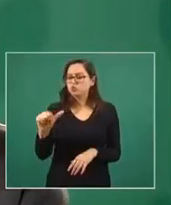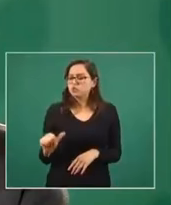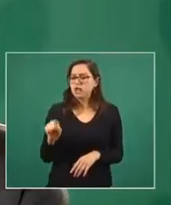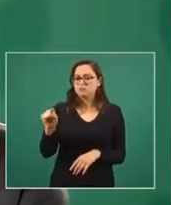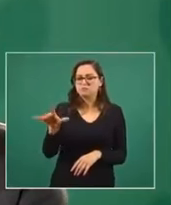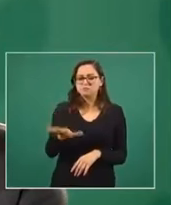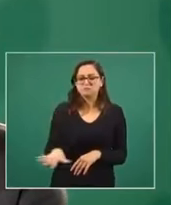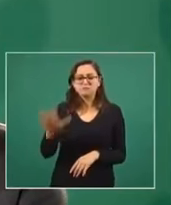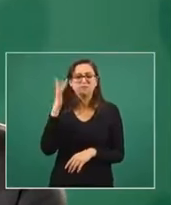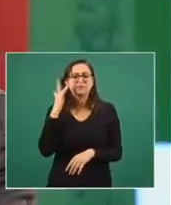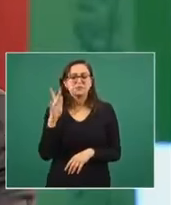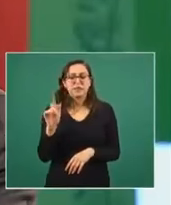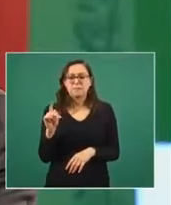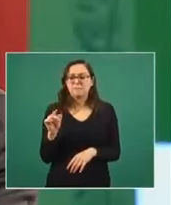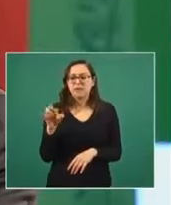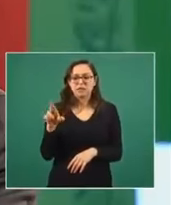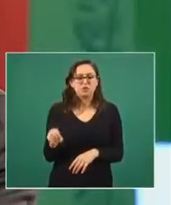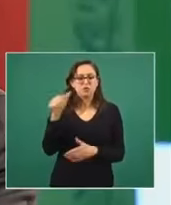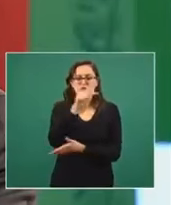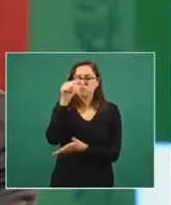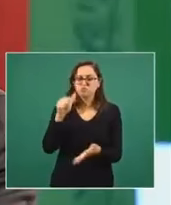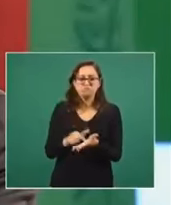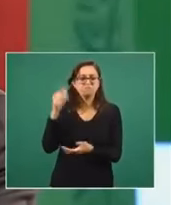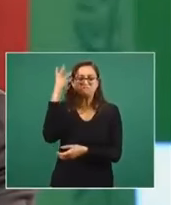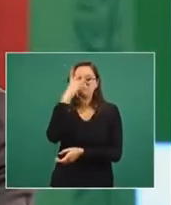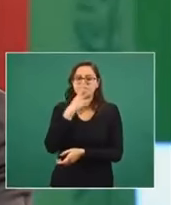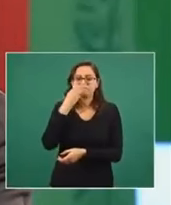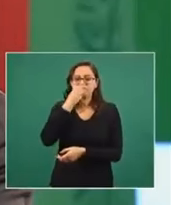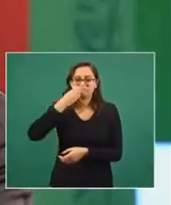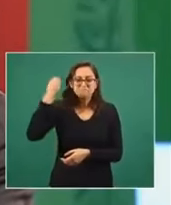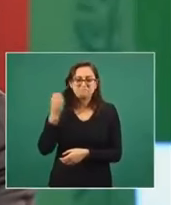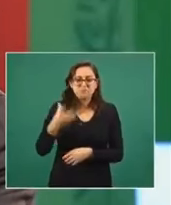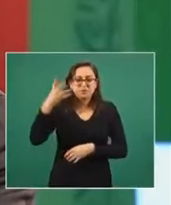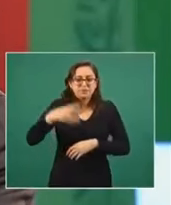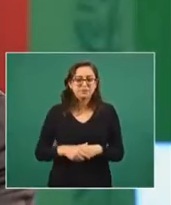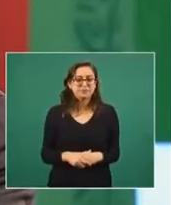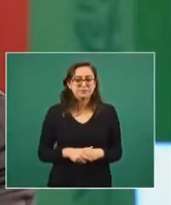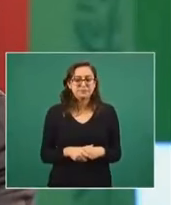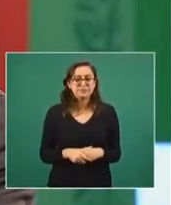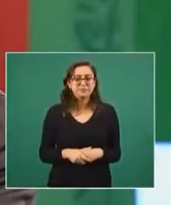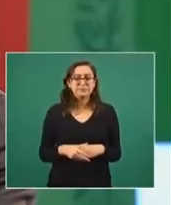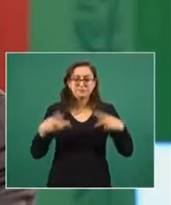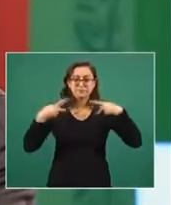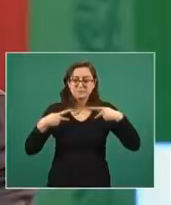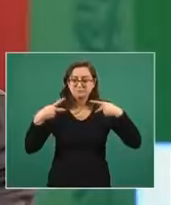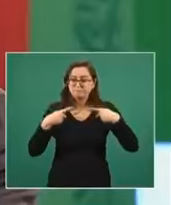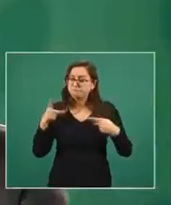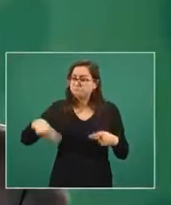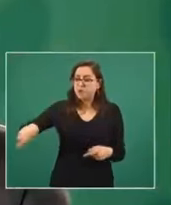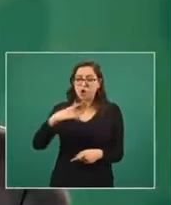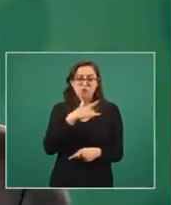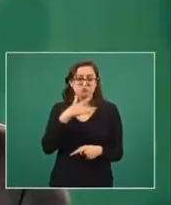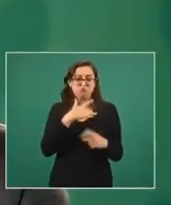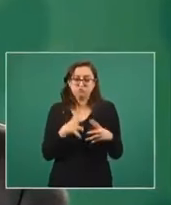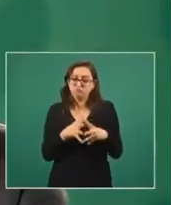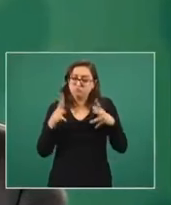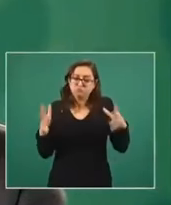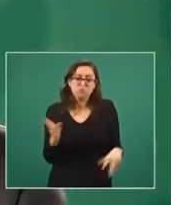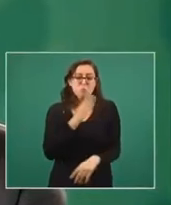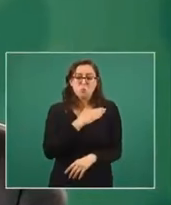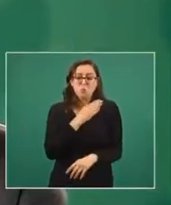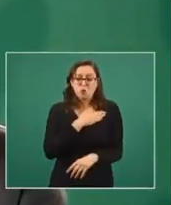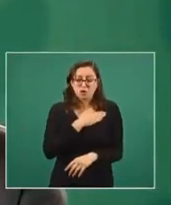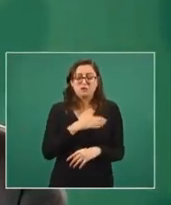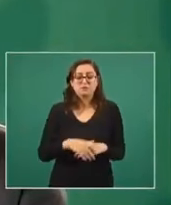es un sitio hermoso, con población, una población muy generosa, muy benévola y fui